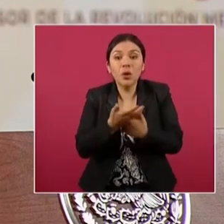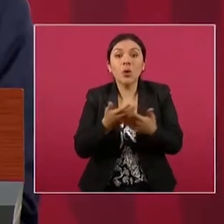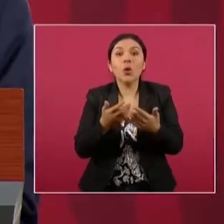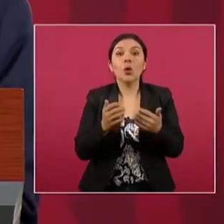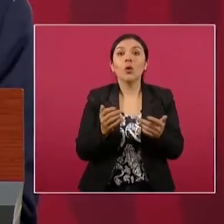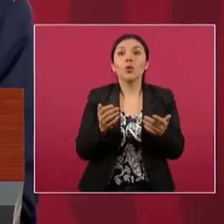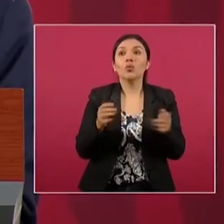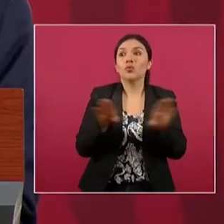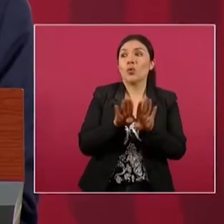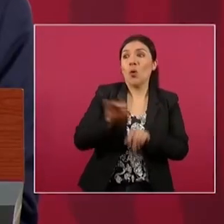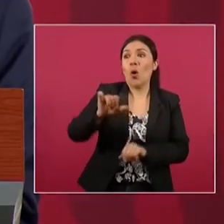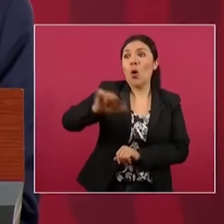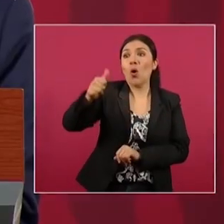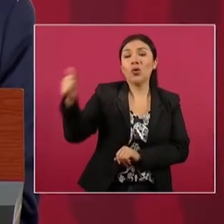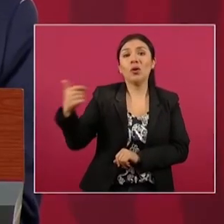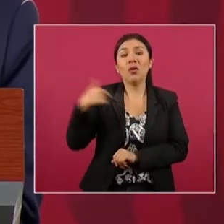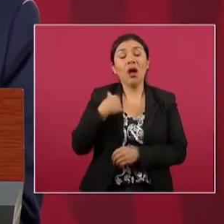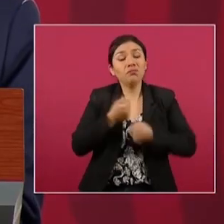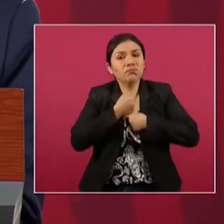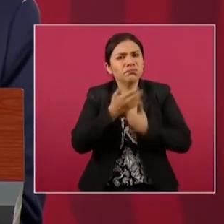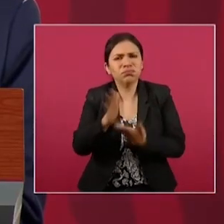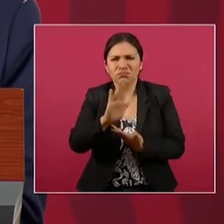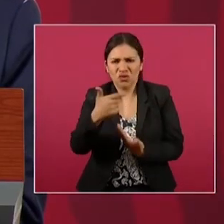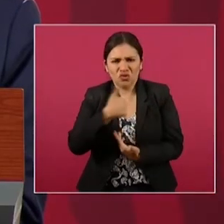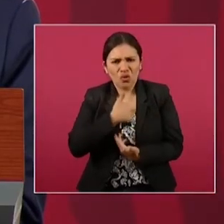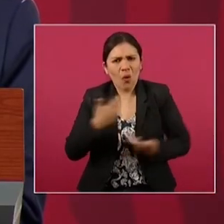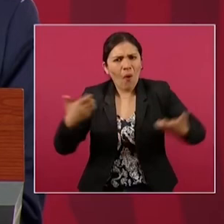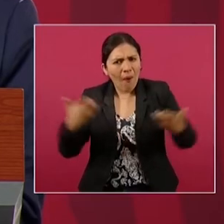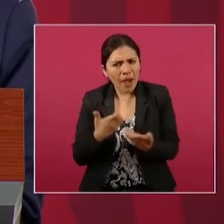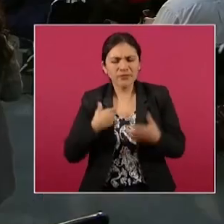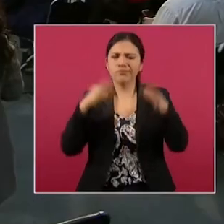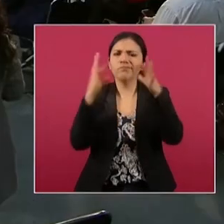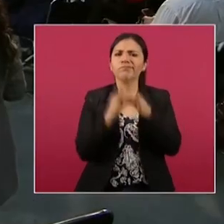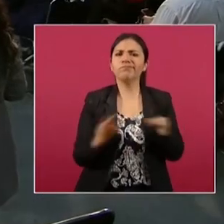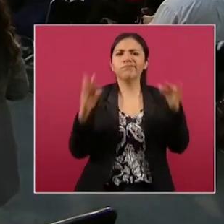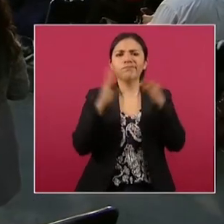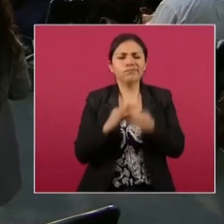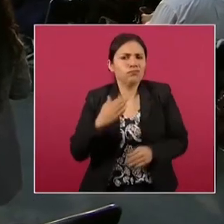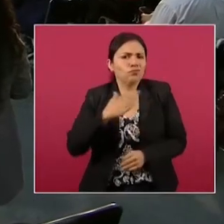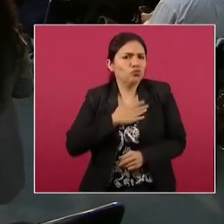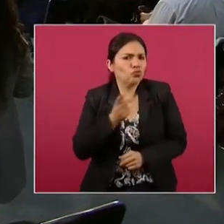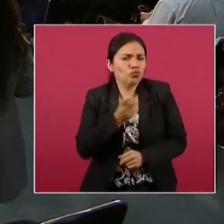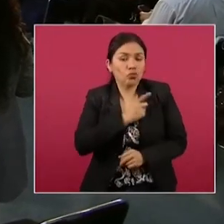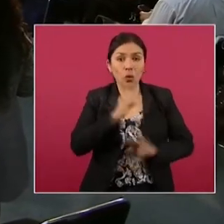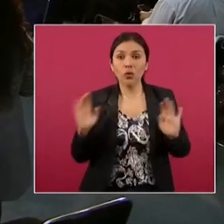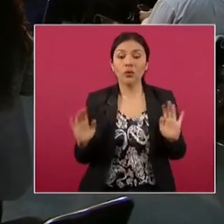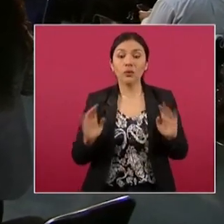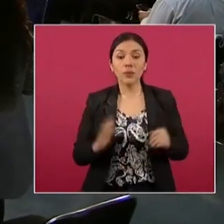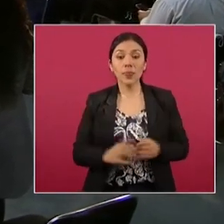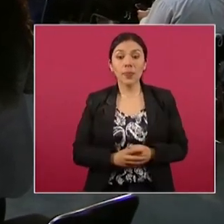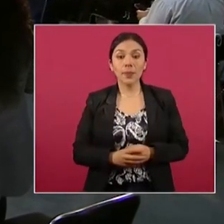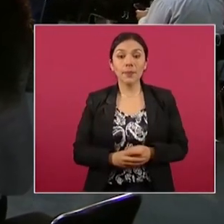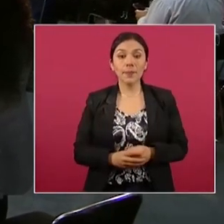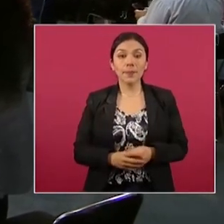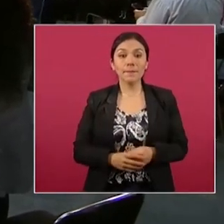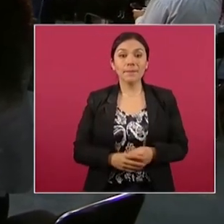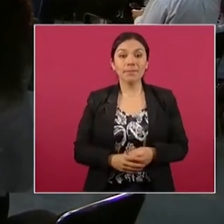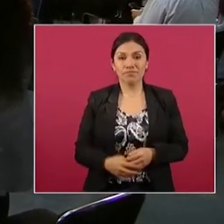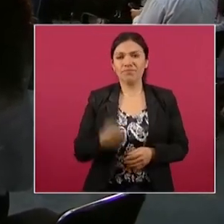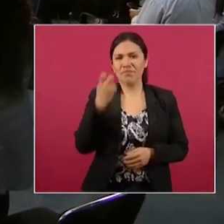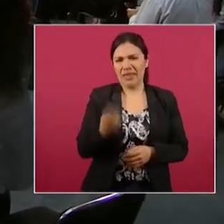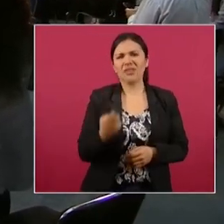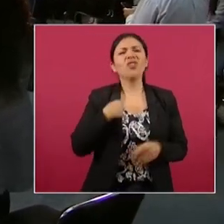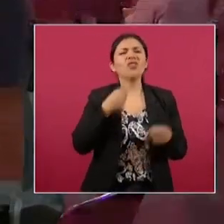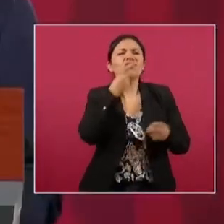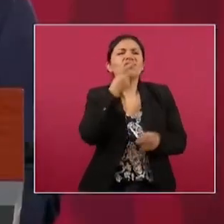otros mi pensamiento. Lo hago de manera directa. Entonces, ¿por qué digo